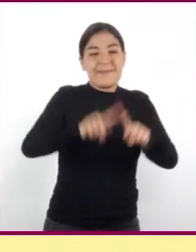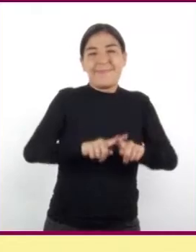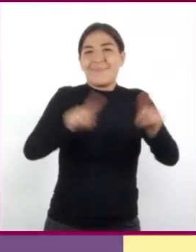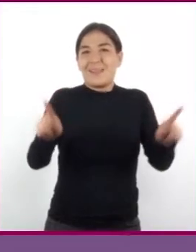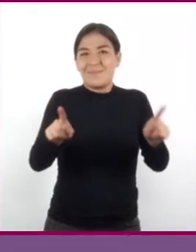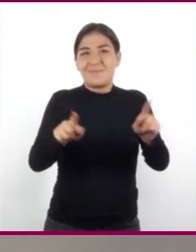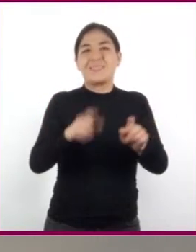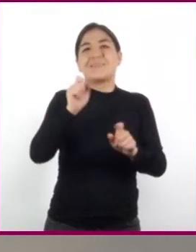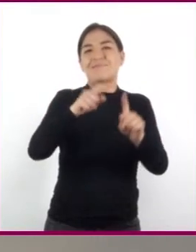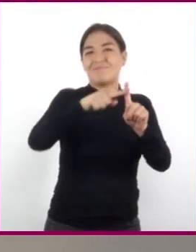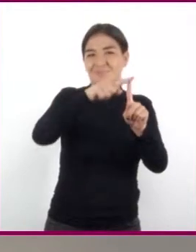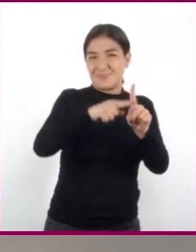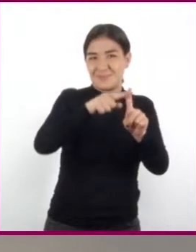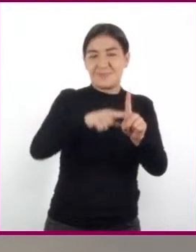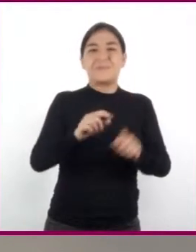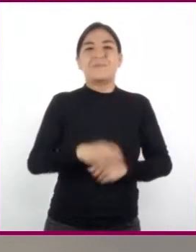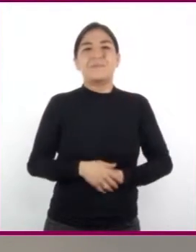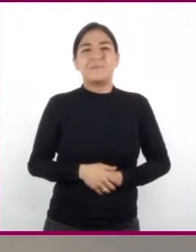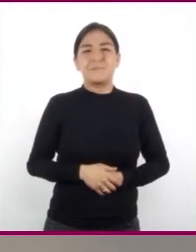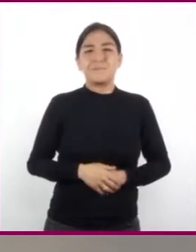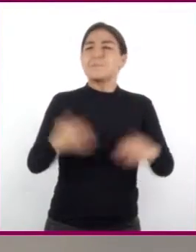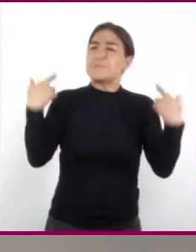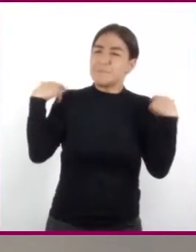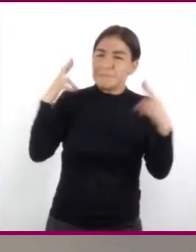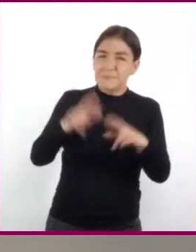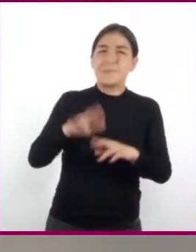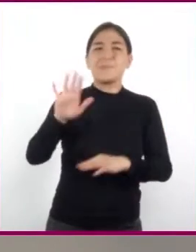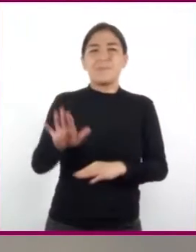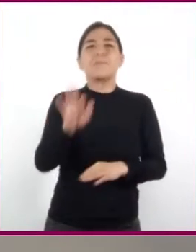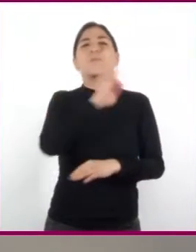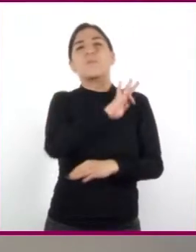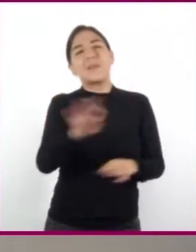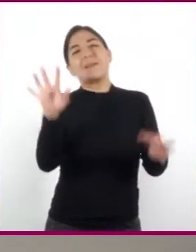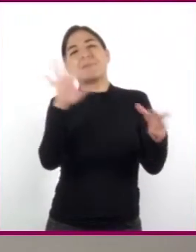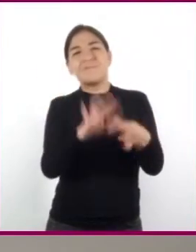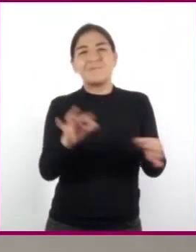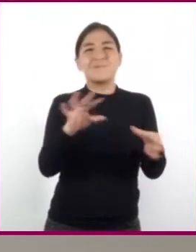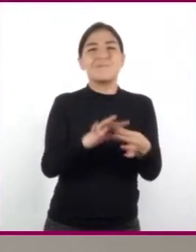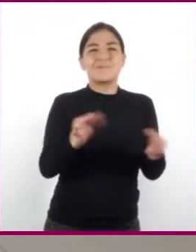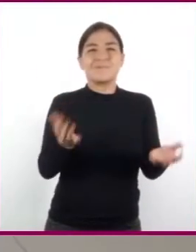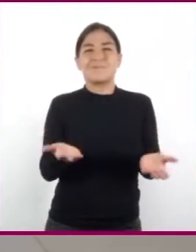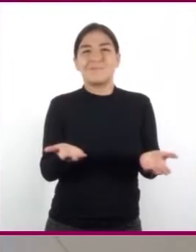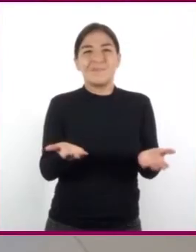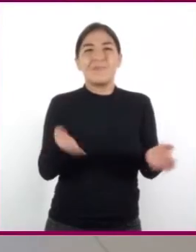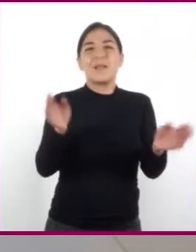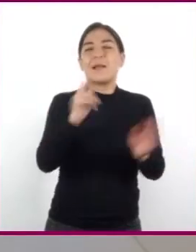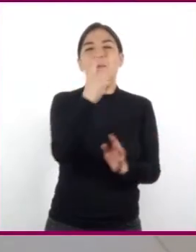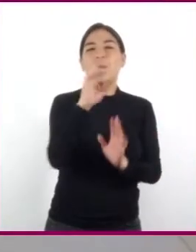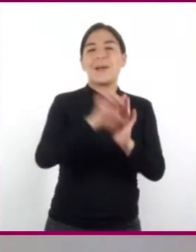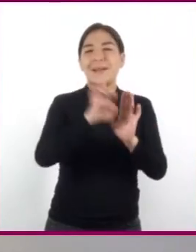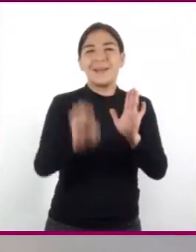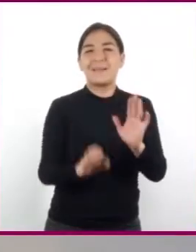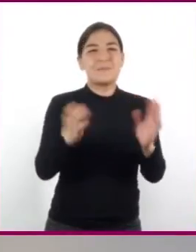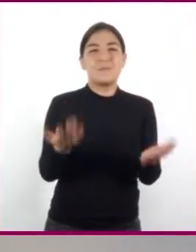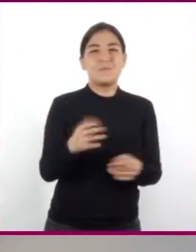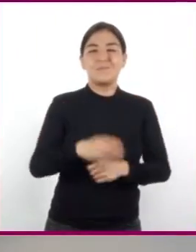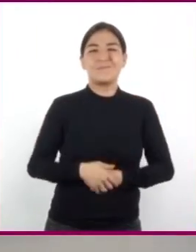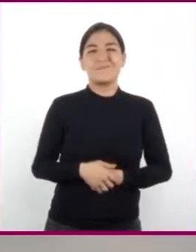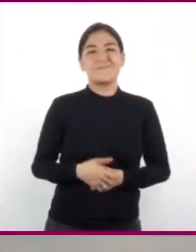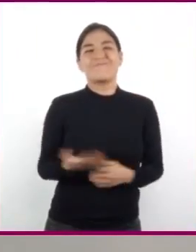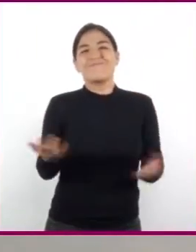temperatura. Maestra, ¿podríamos explicarlo con un ejemplo? Es que